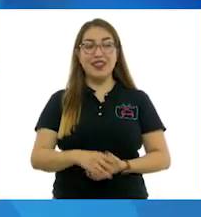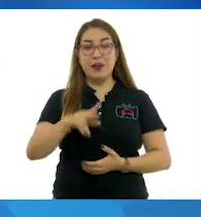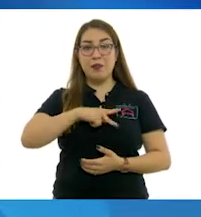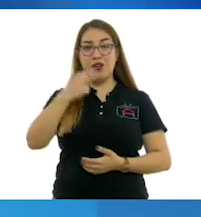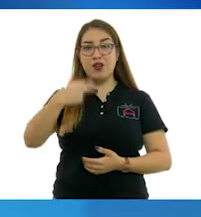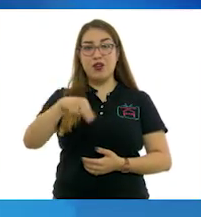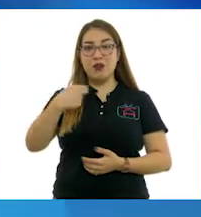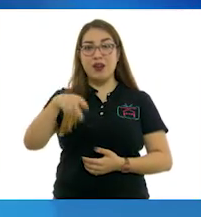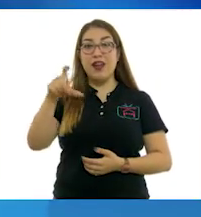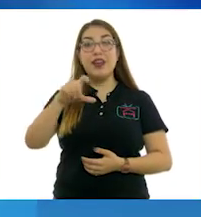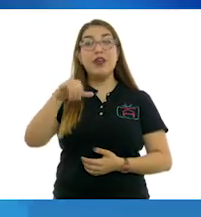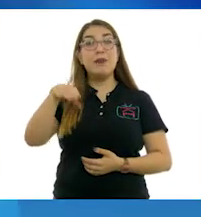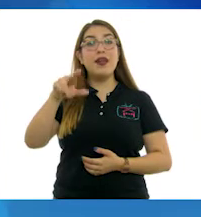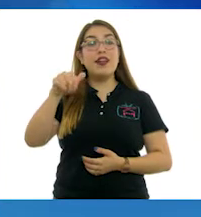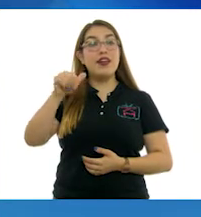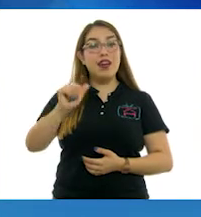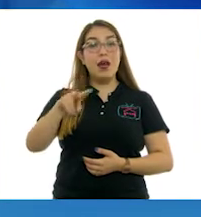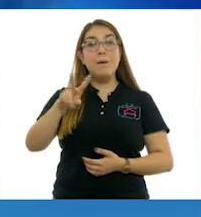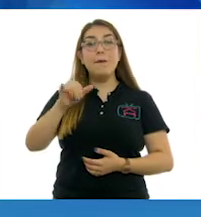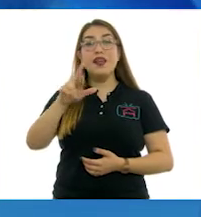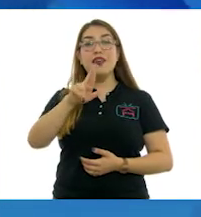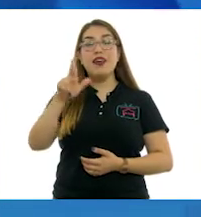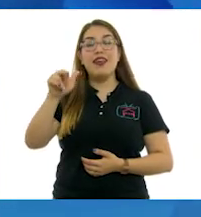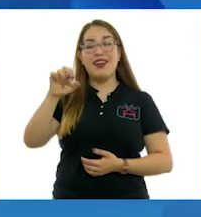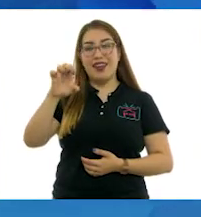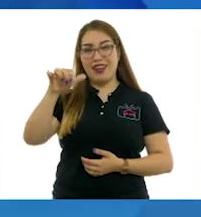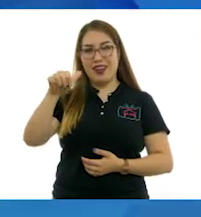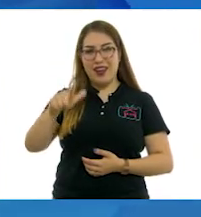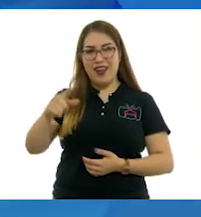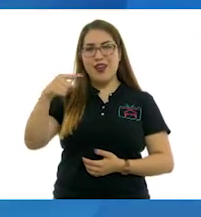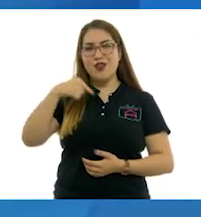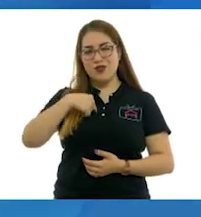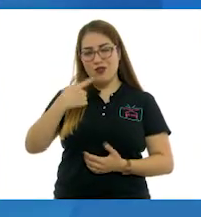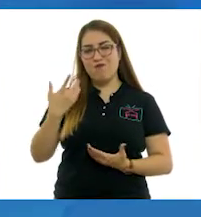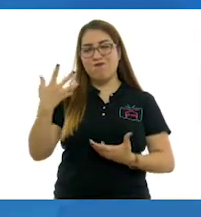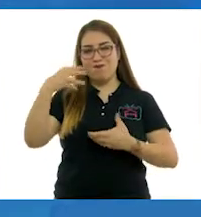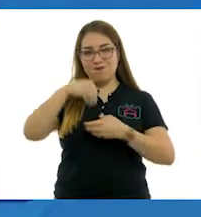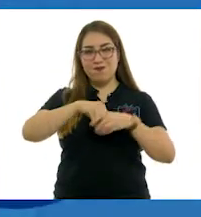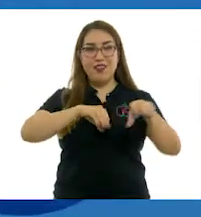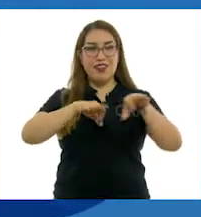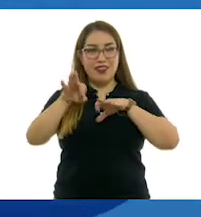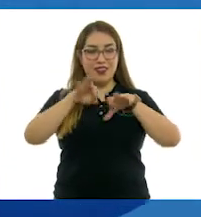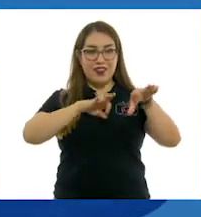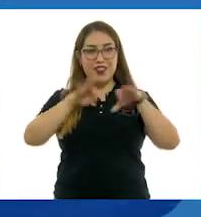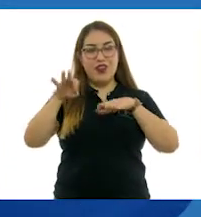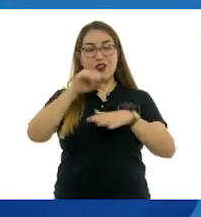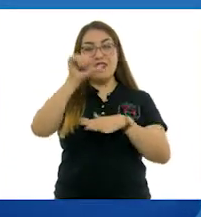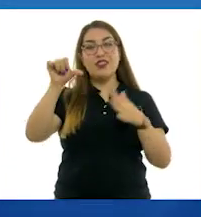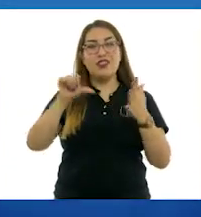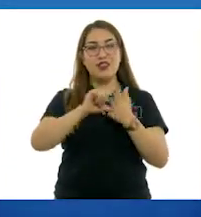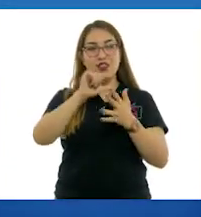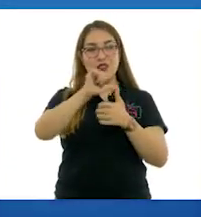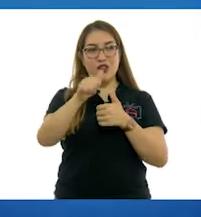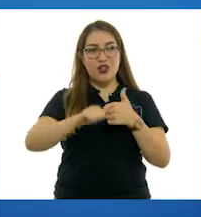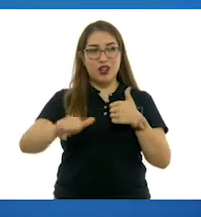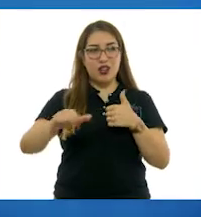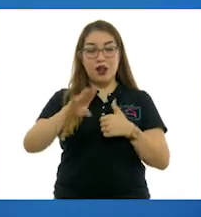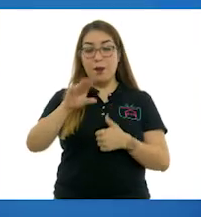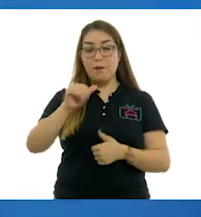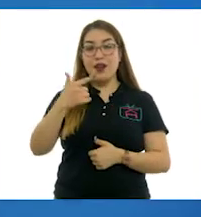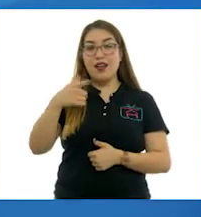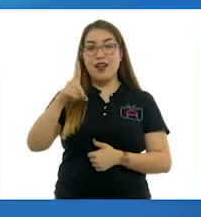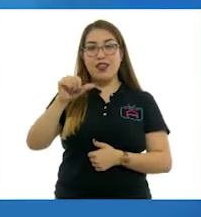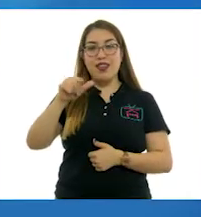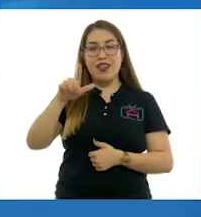nombre es Jimena Villarreal y formo parte del Área de Servicios Educativos del Centro de las Artes. Magdalena Carmen Frida